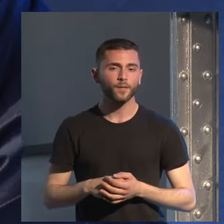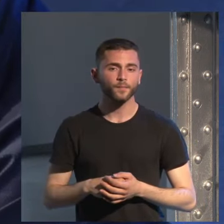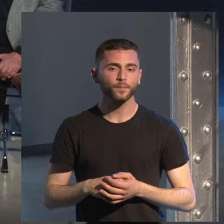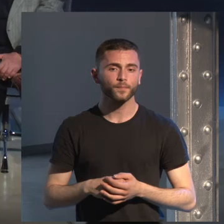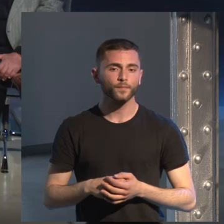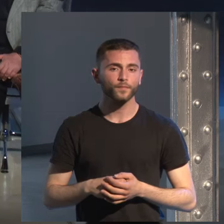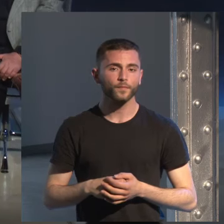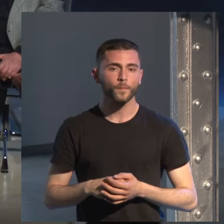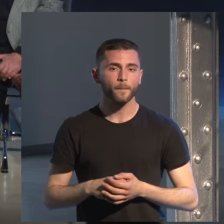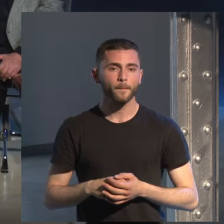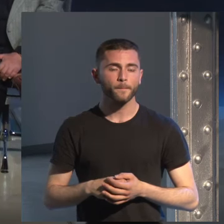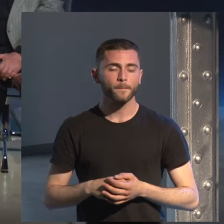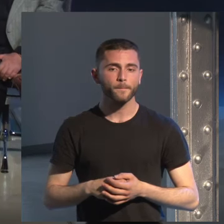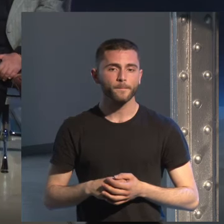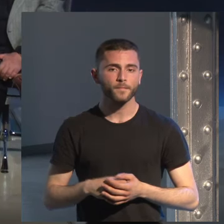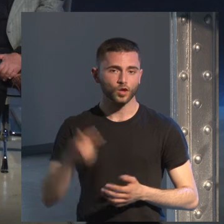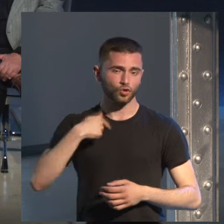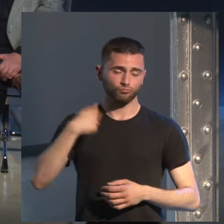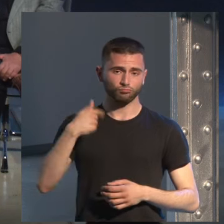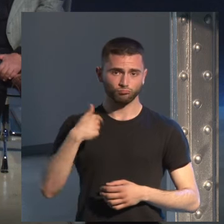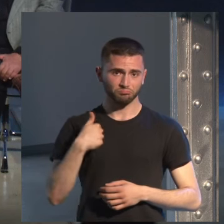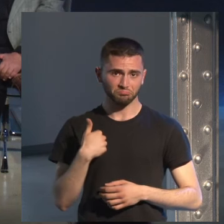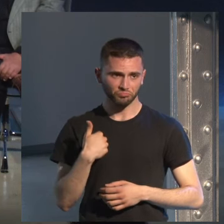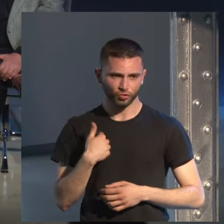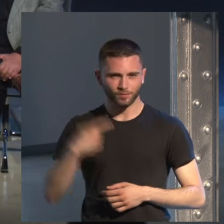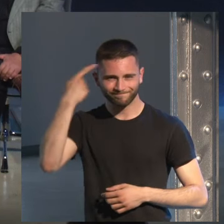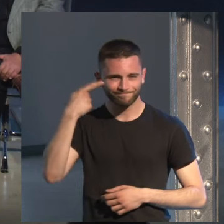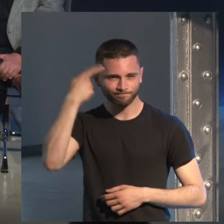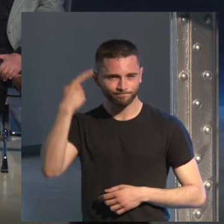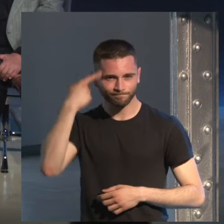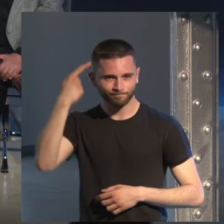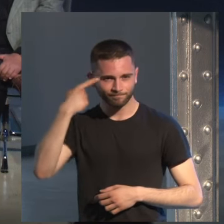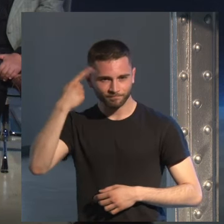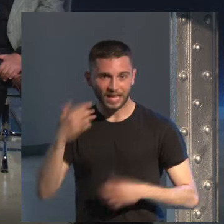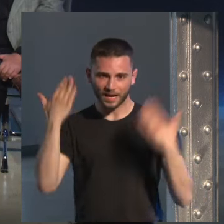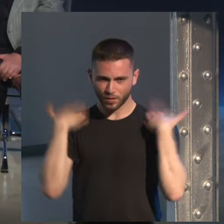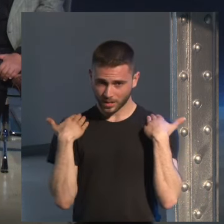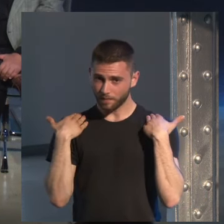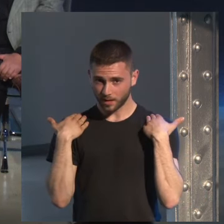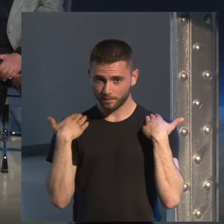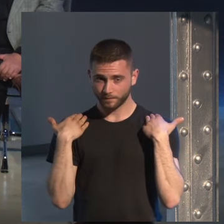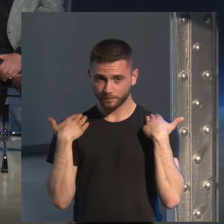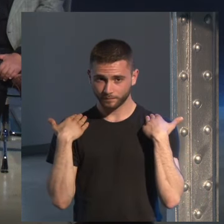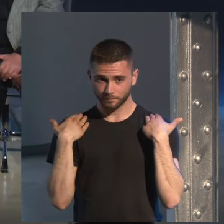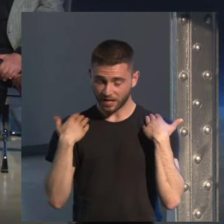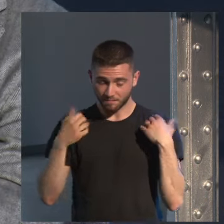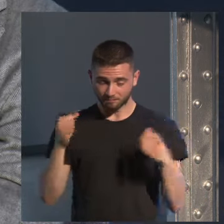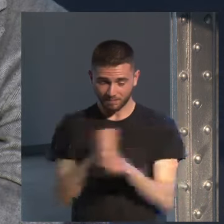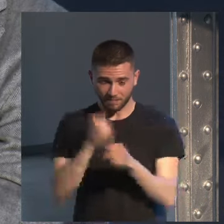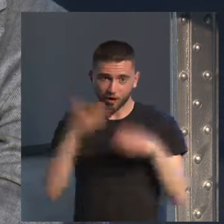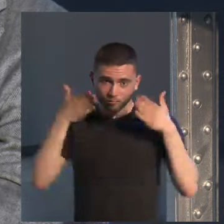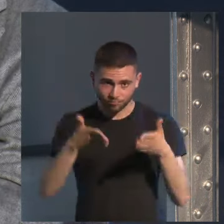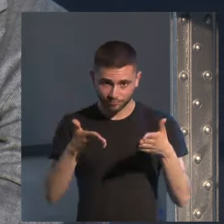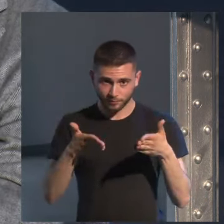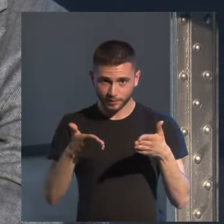Porque soy muy obsesivo y muy responsable en mi trabajo y